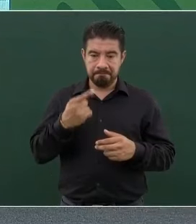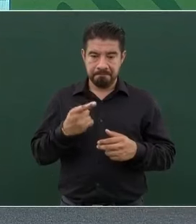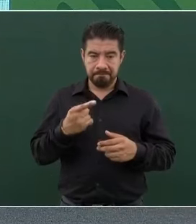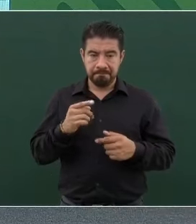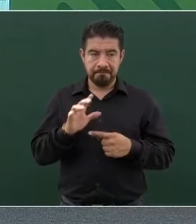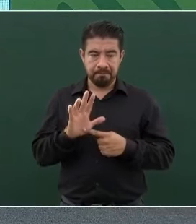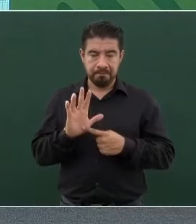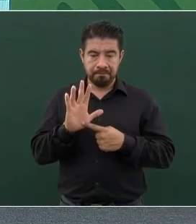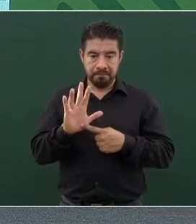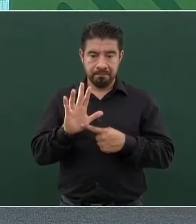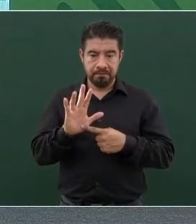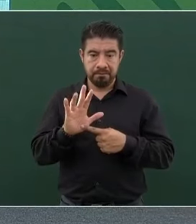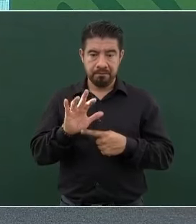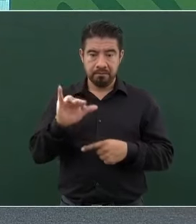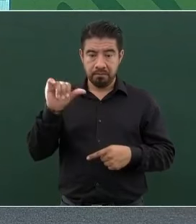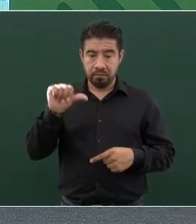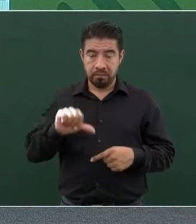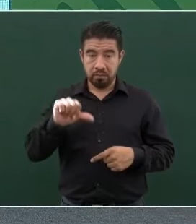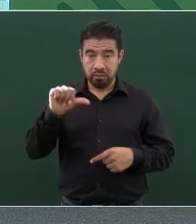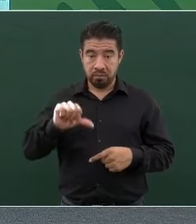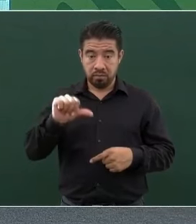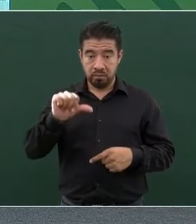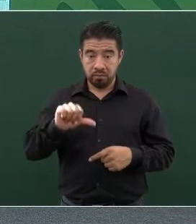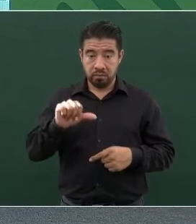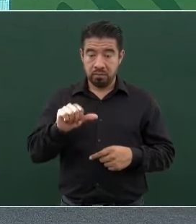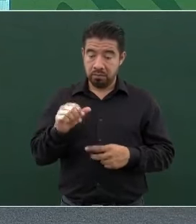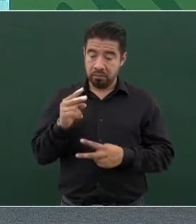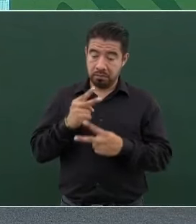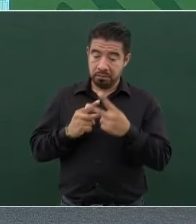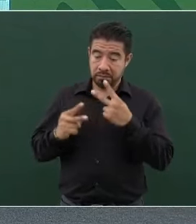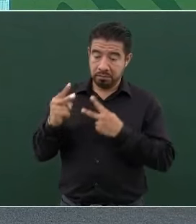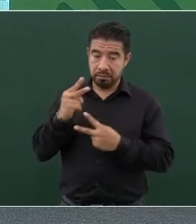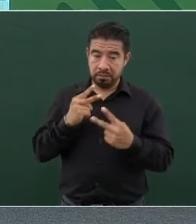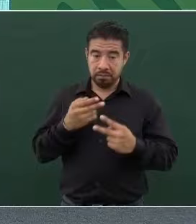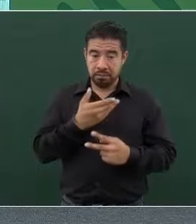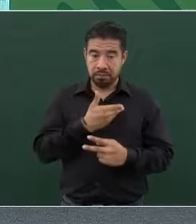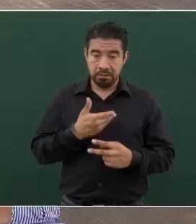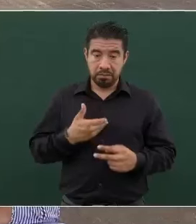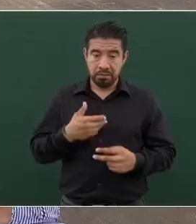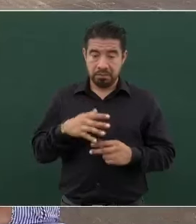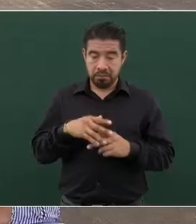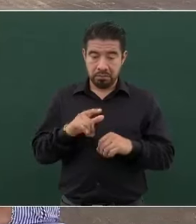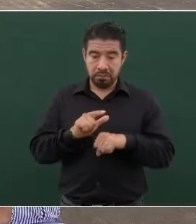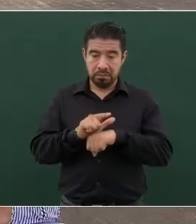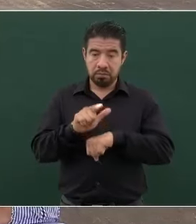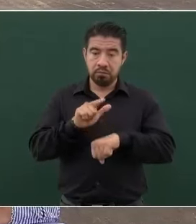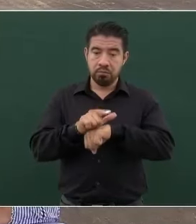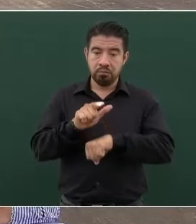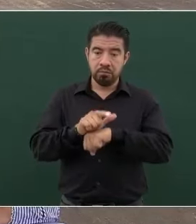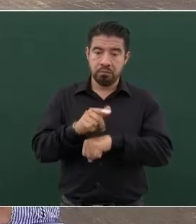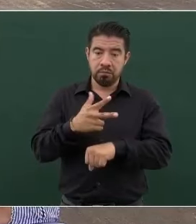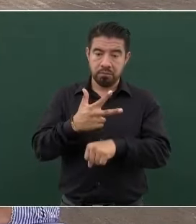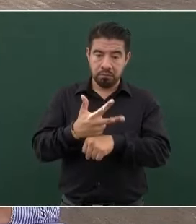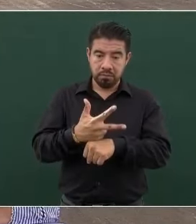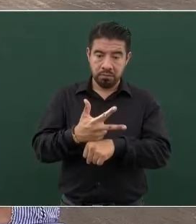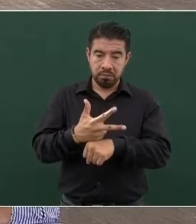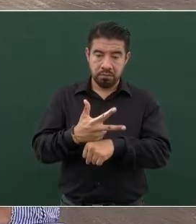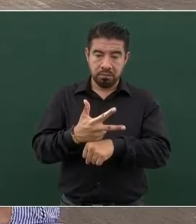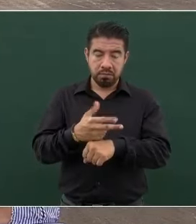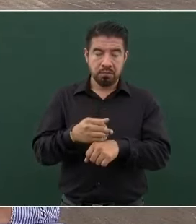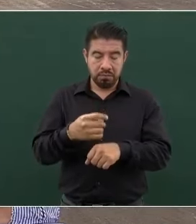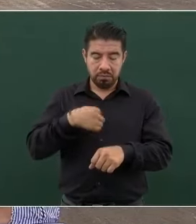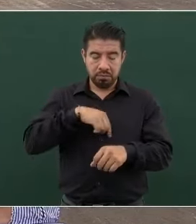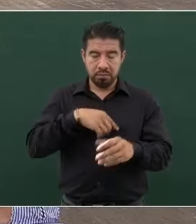precisamente hoy que viene el presidente de Guatemala, porque aquí participan